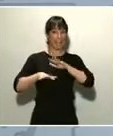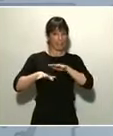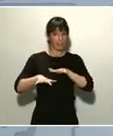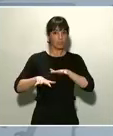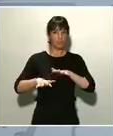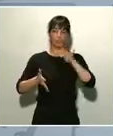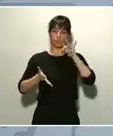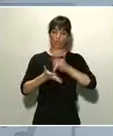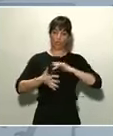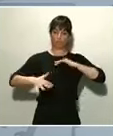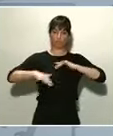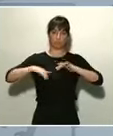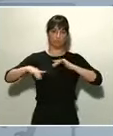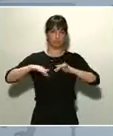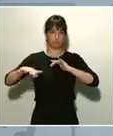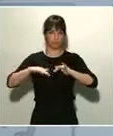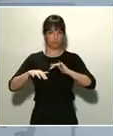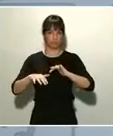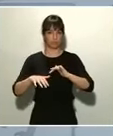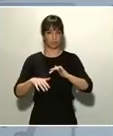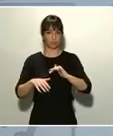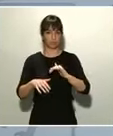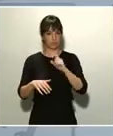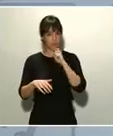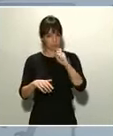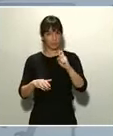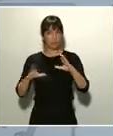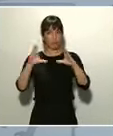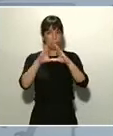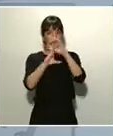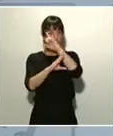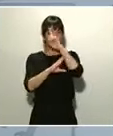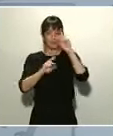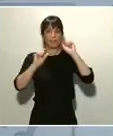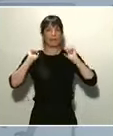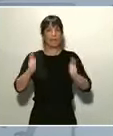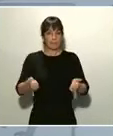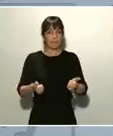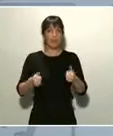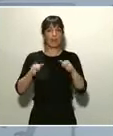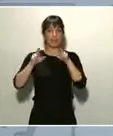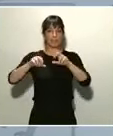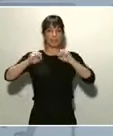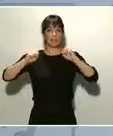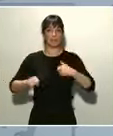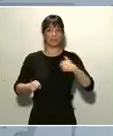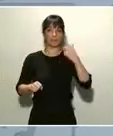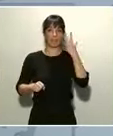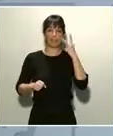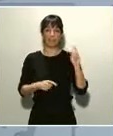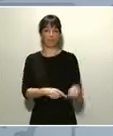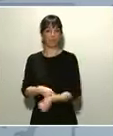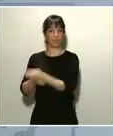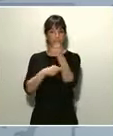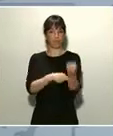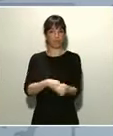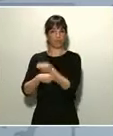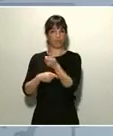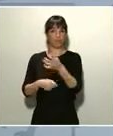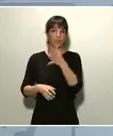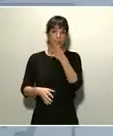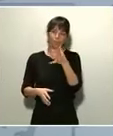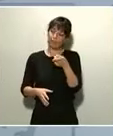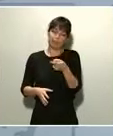ahí está, con la Comunidad de Madrid, de que van a empezar a desinfectar residencias de mayores, donde desgraciadamente tenemos un foco que tenemos que atajar